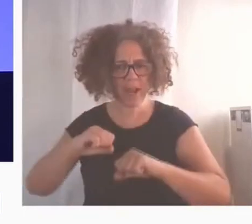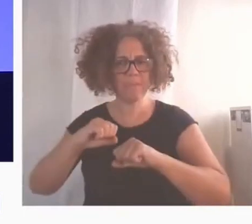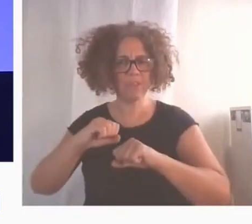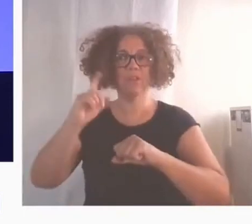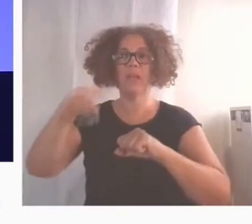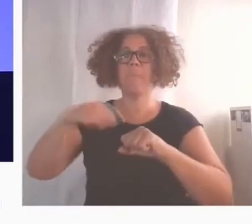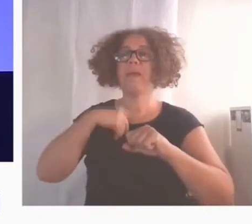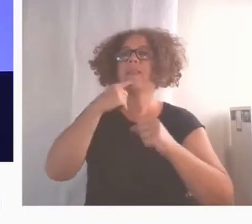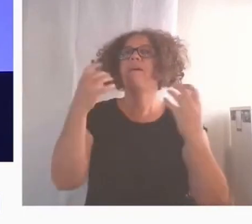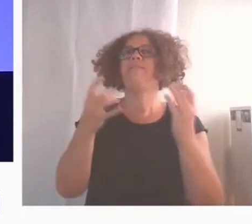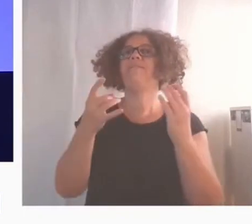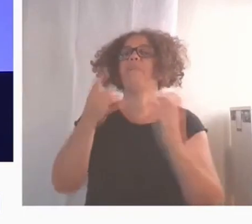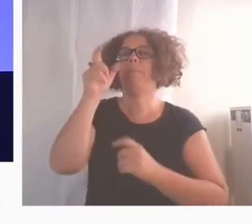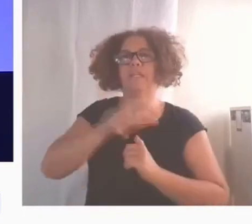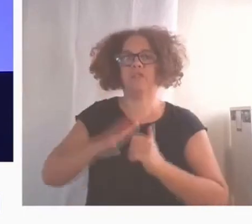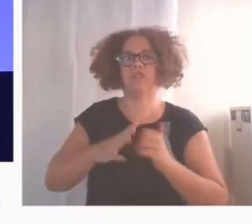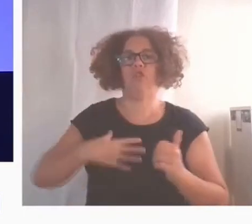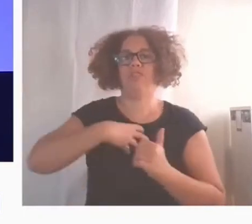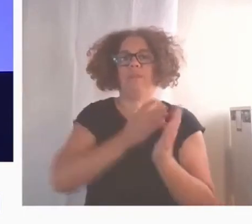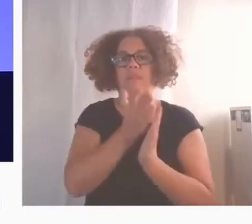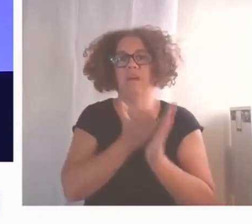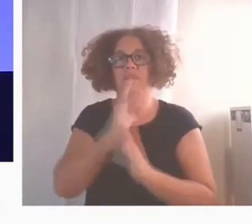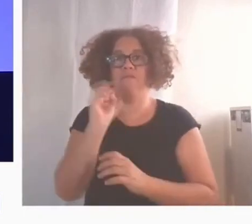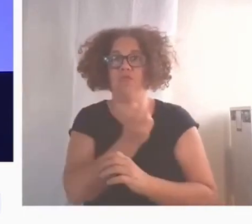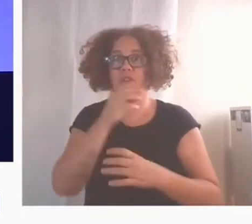diversidad funcional utilizando la realidad virtual.